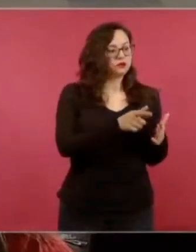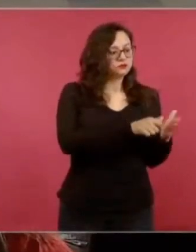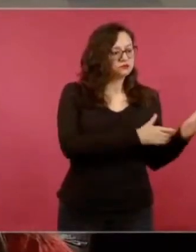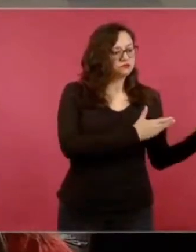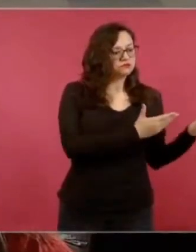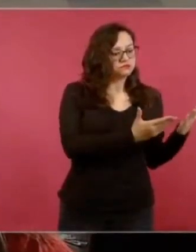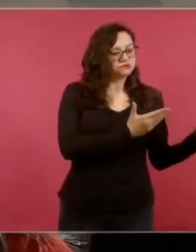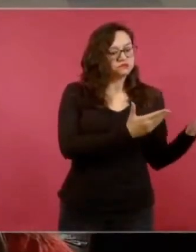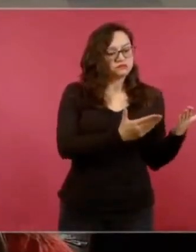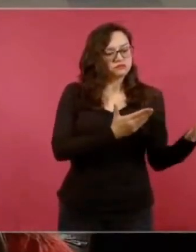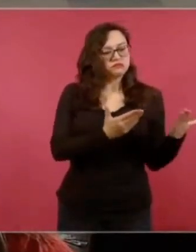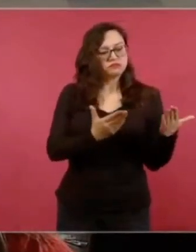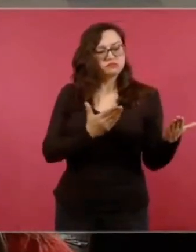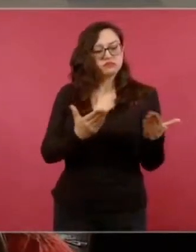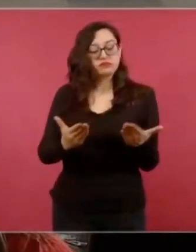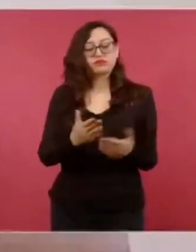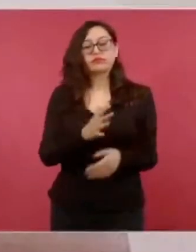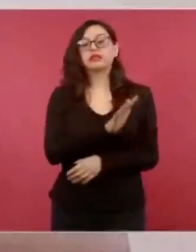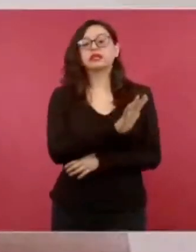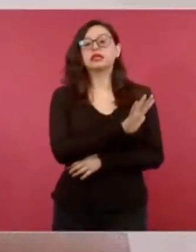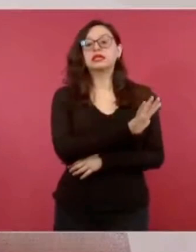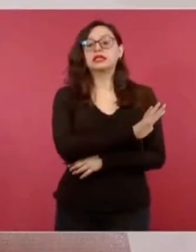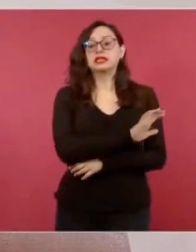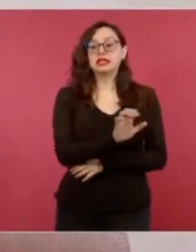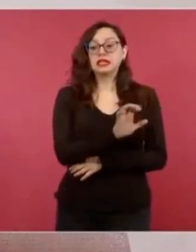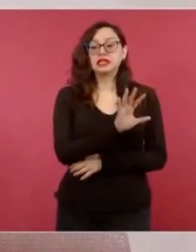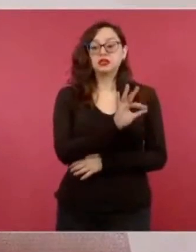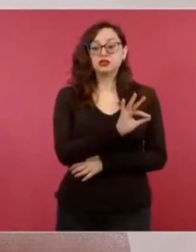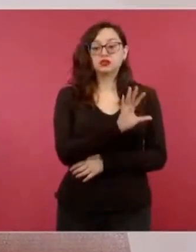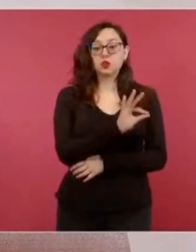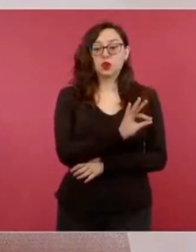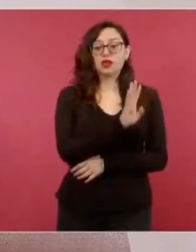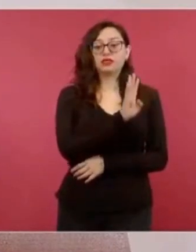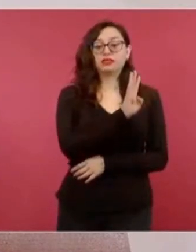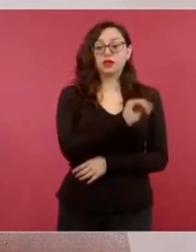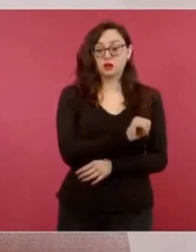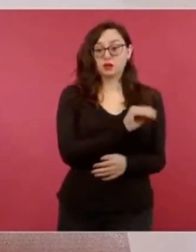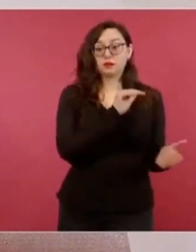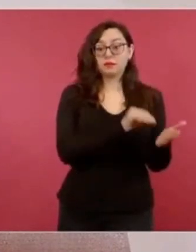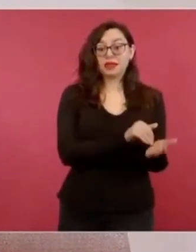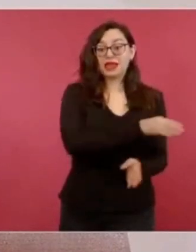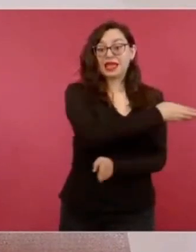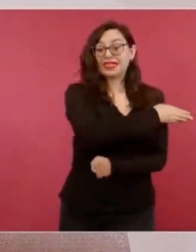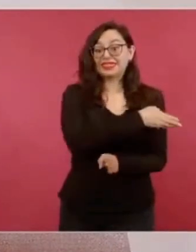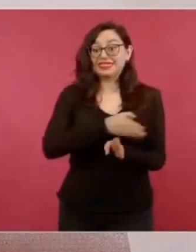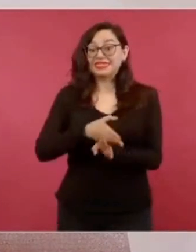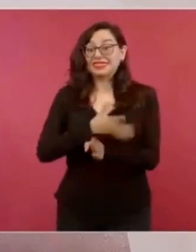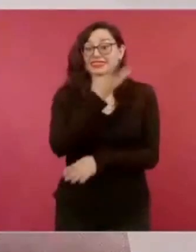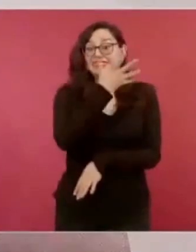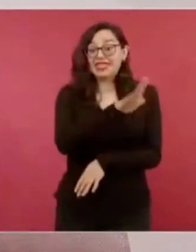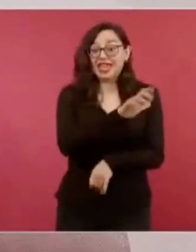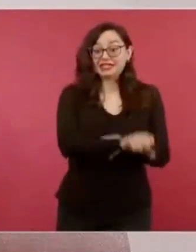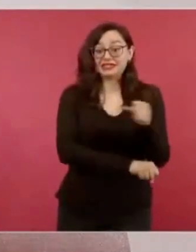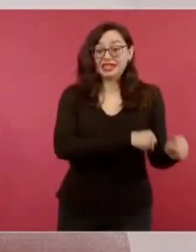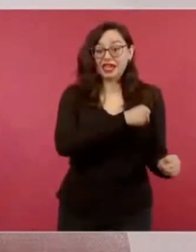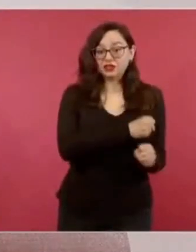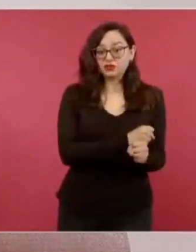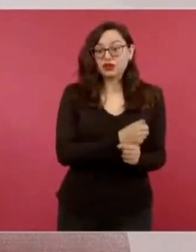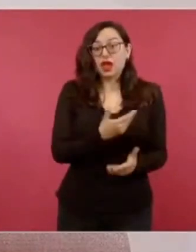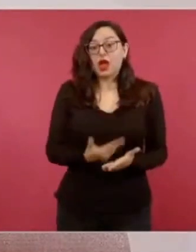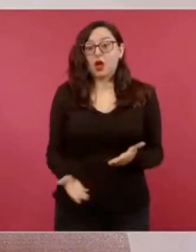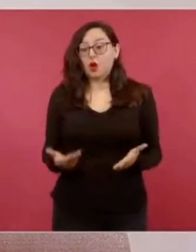540 mil empleos, ahora son 553 mil. Algunos datos